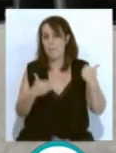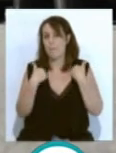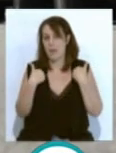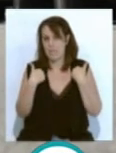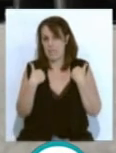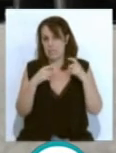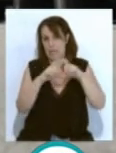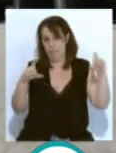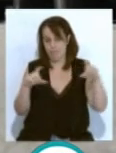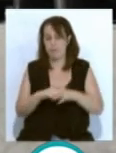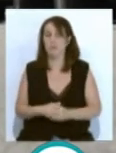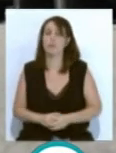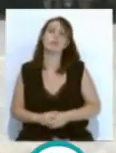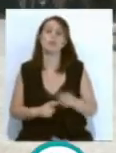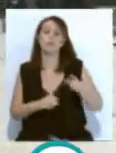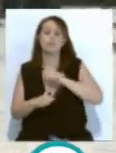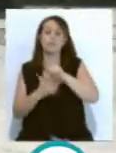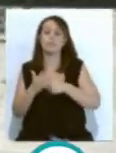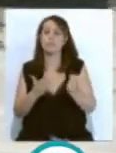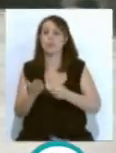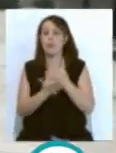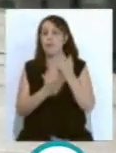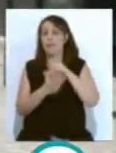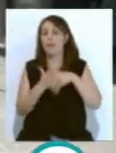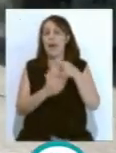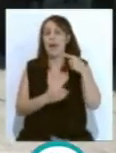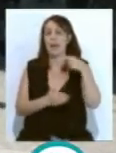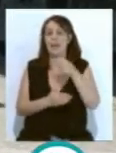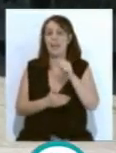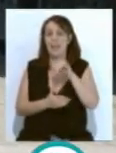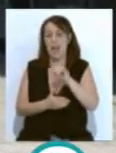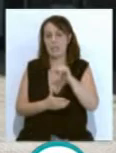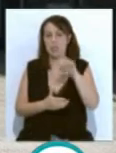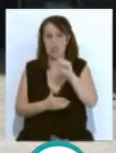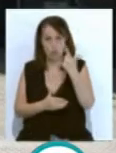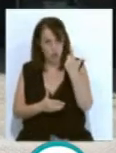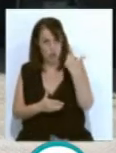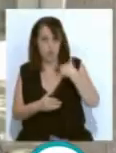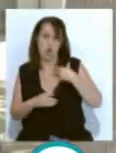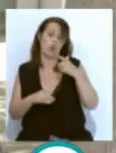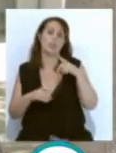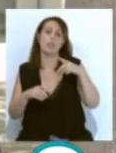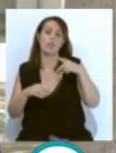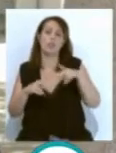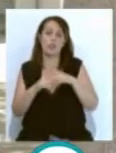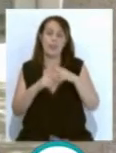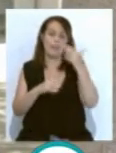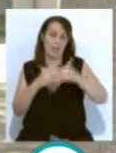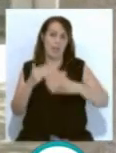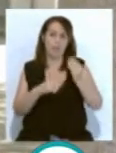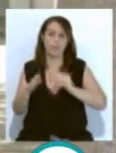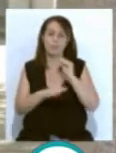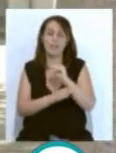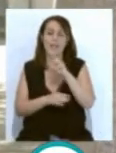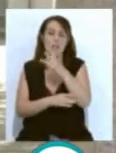adjudicataria. Se han vuelto a contratar ahora con la firma Gaisol Global Sociedad Limitada por un importe superior a los